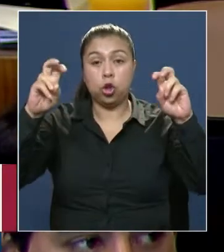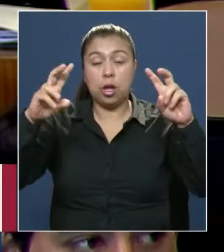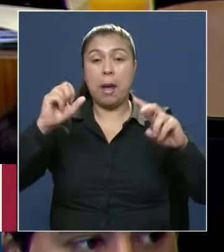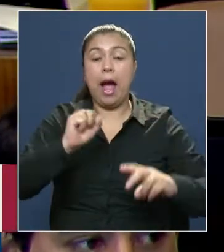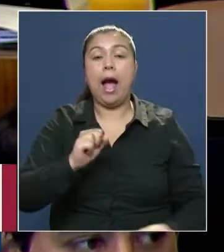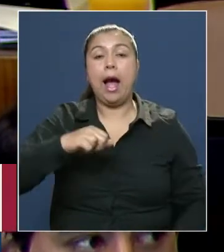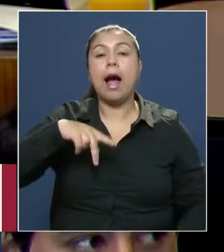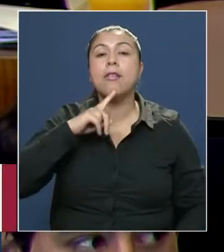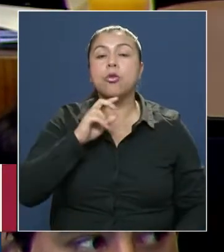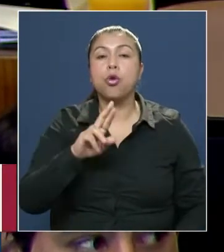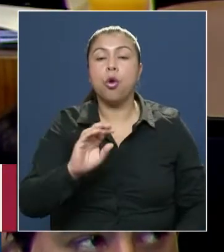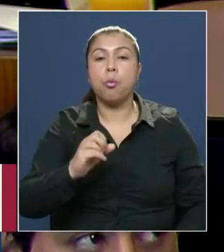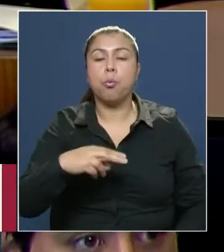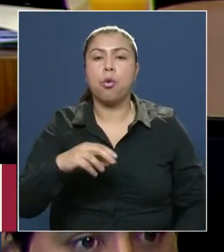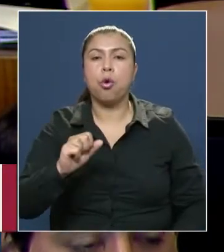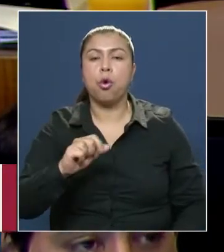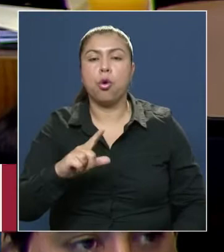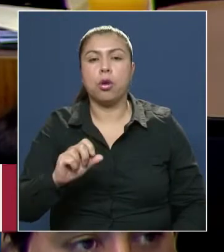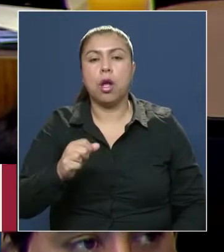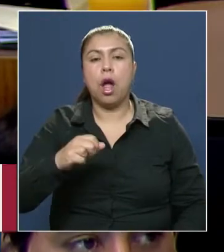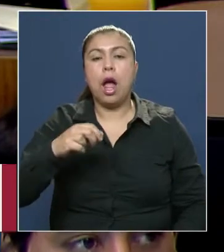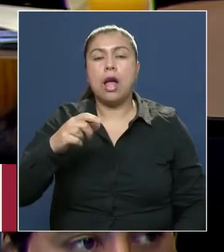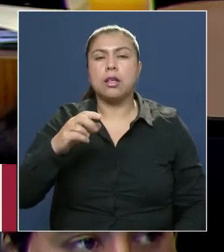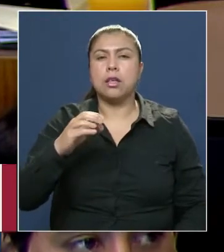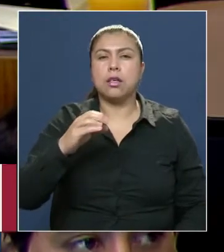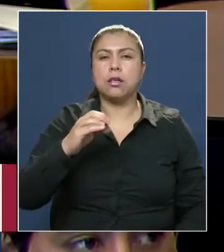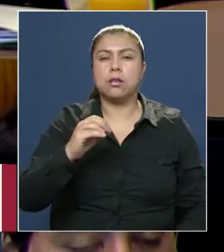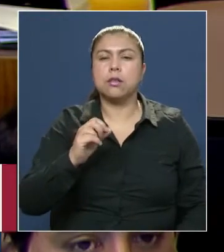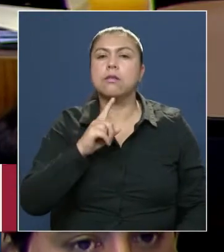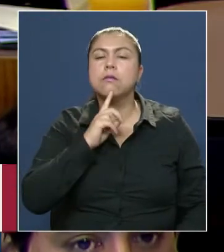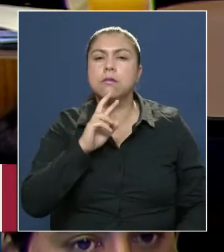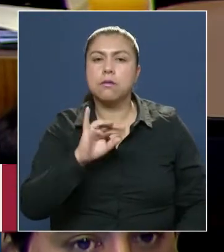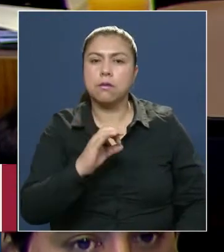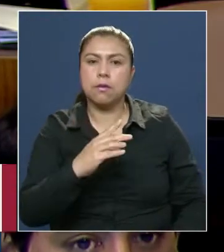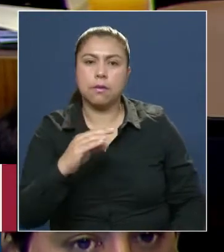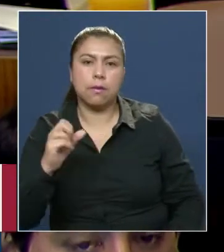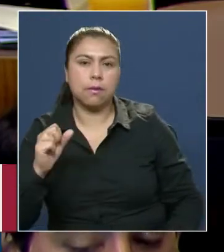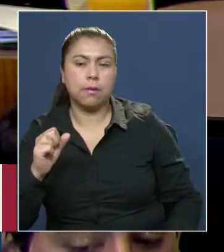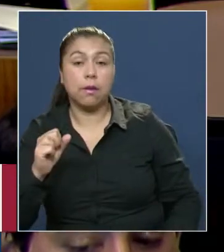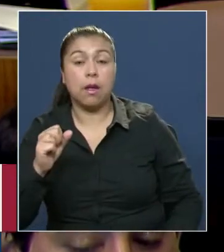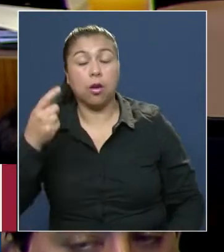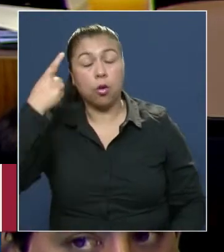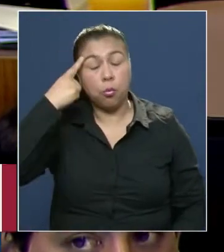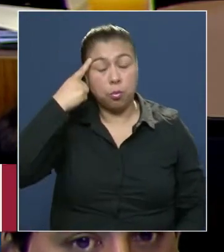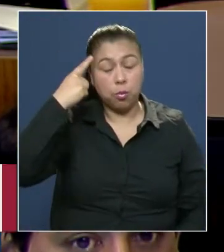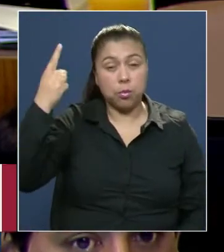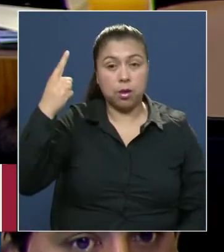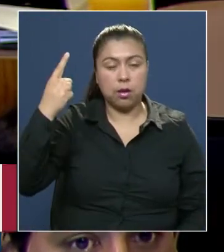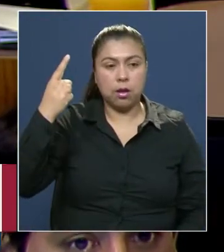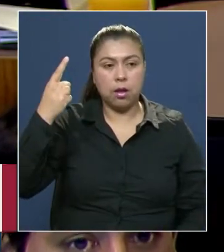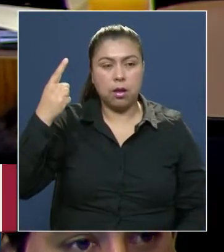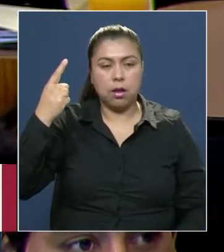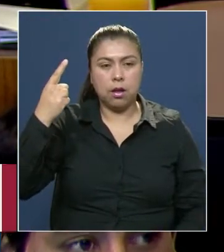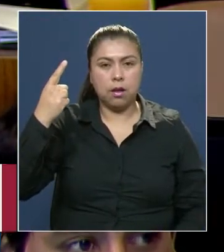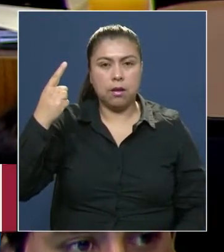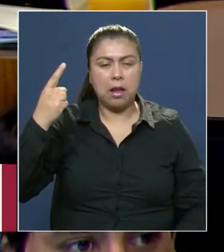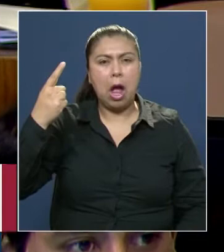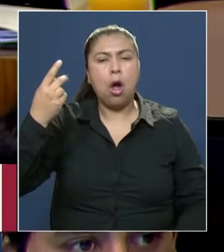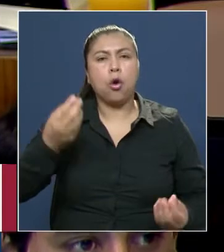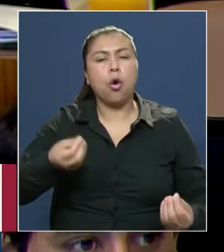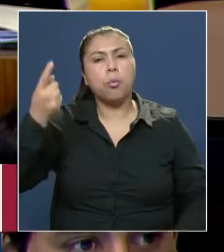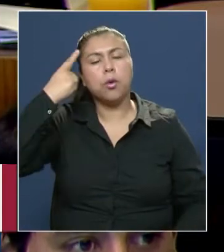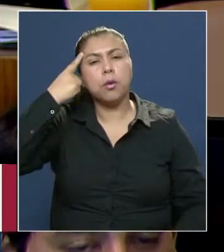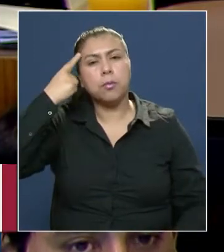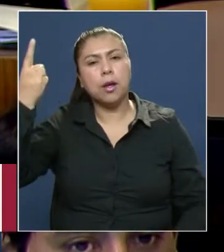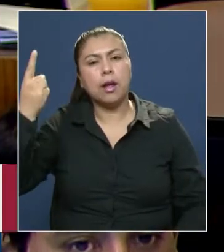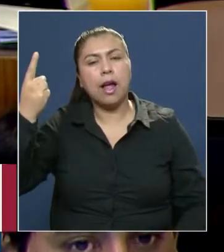cómo Richard Dawkins nos dejó también y nos deja un legado en torno a cómo el pensamiento secular, cómo el pensamiento a